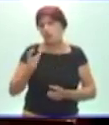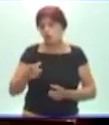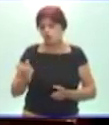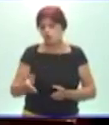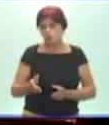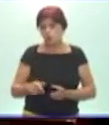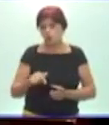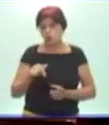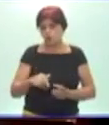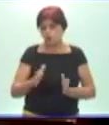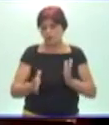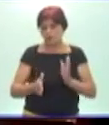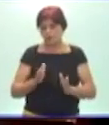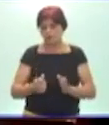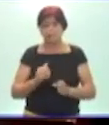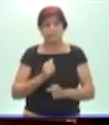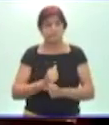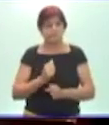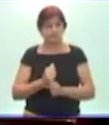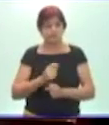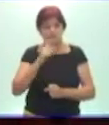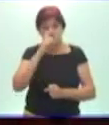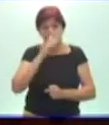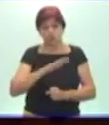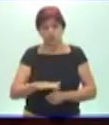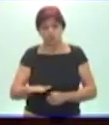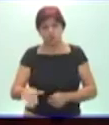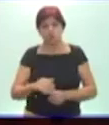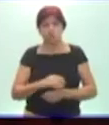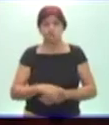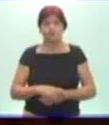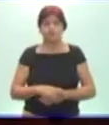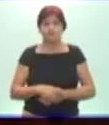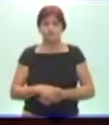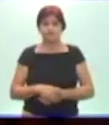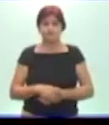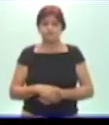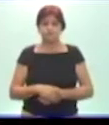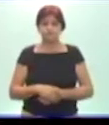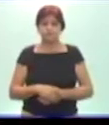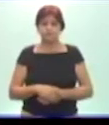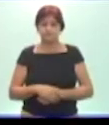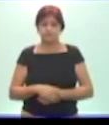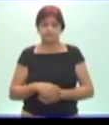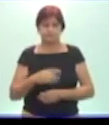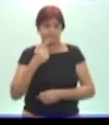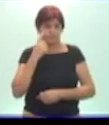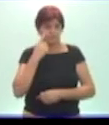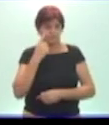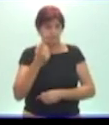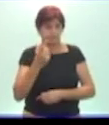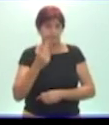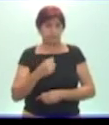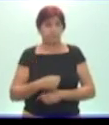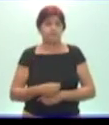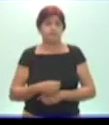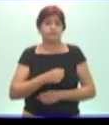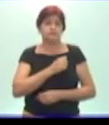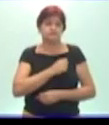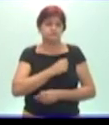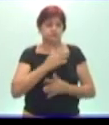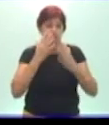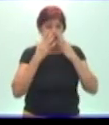importante seguir sobre todo las medidas higiénicas aquí quiero hacer varios apuntos el